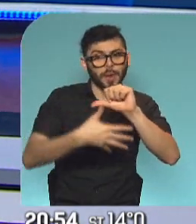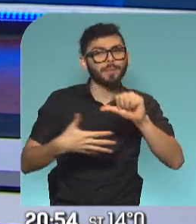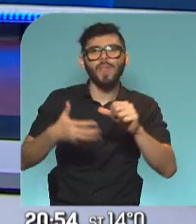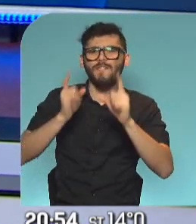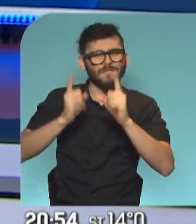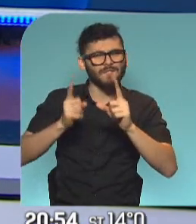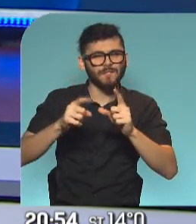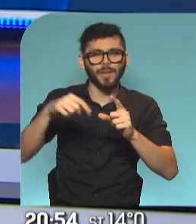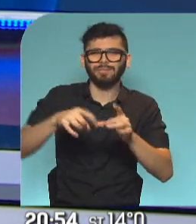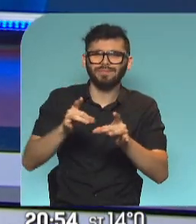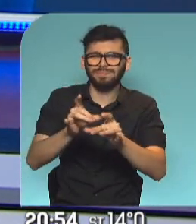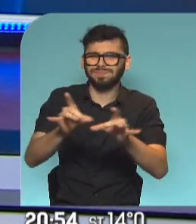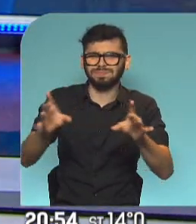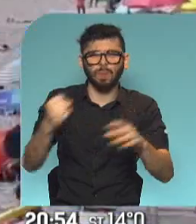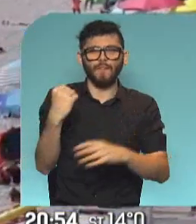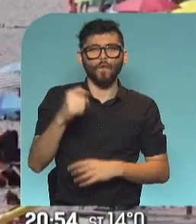epicentro de la pandemia.